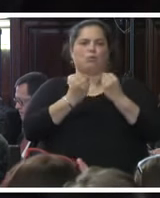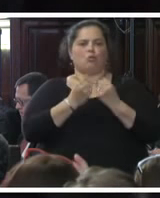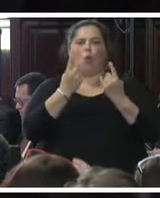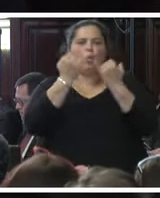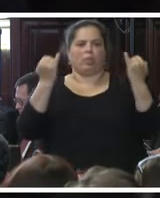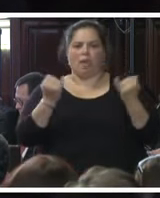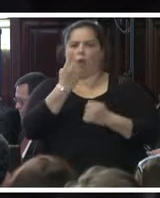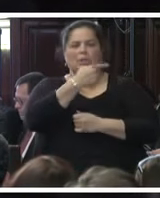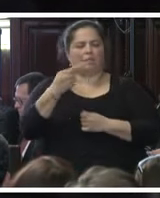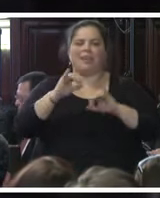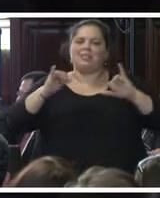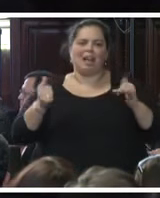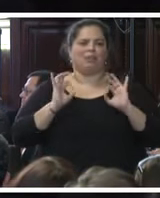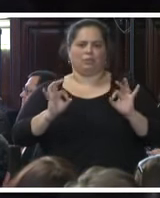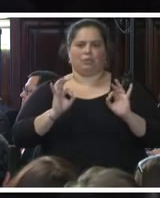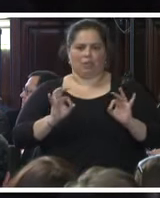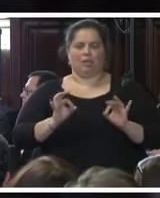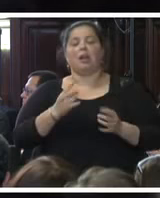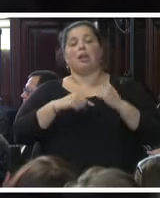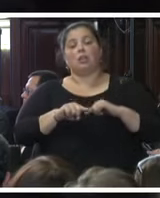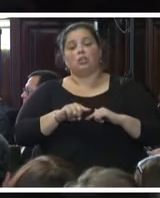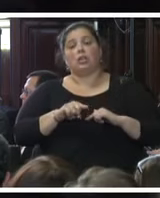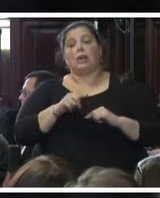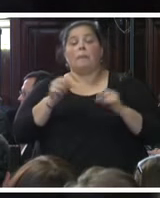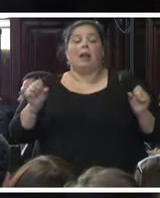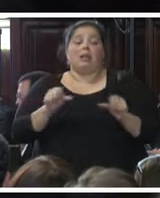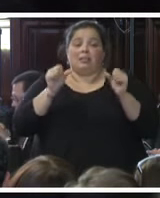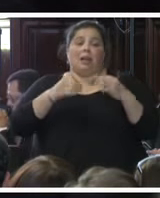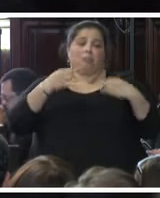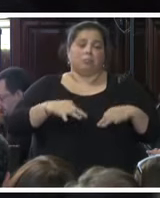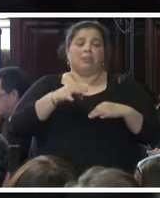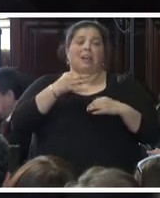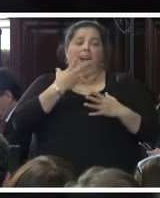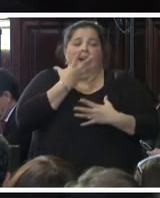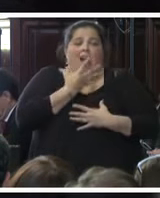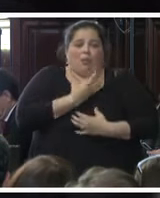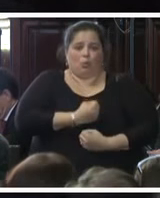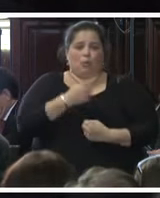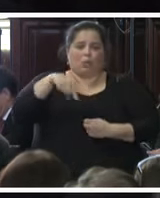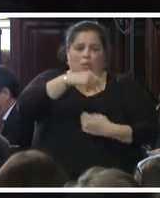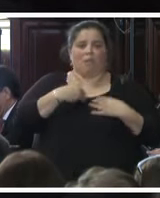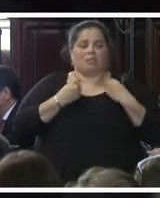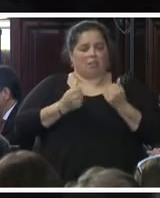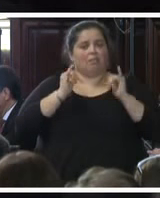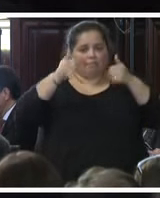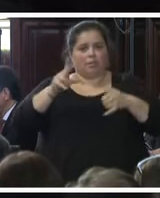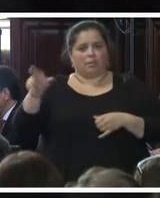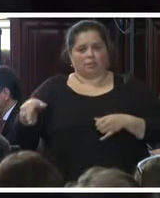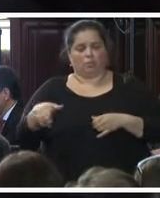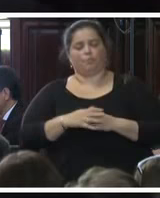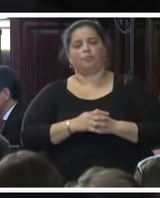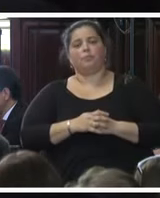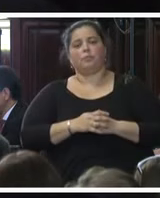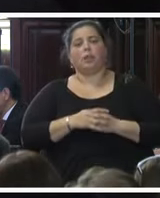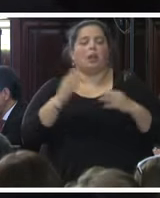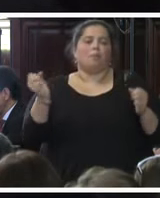sido bastantes para dar lugar a esa angustia que ustedes sienten. Y es muy